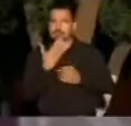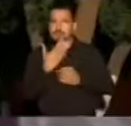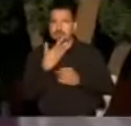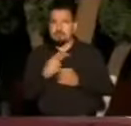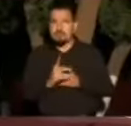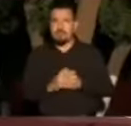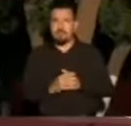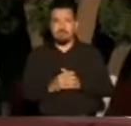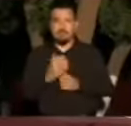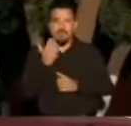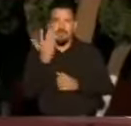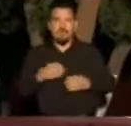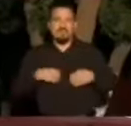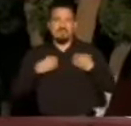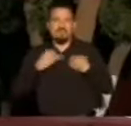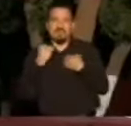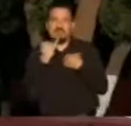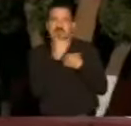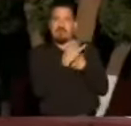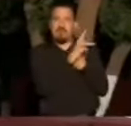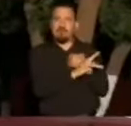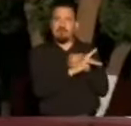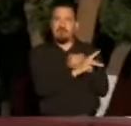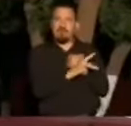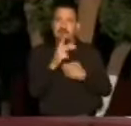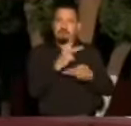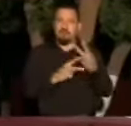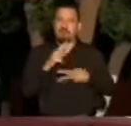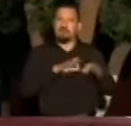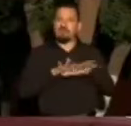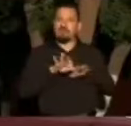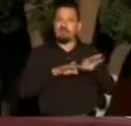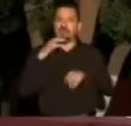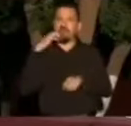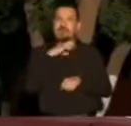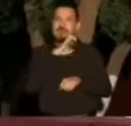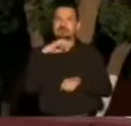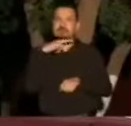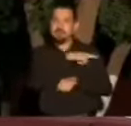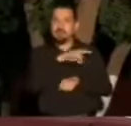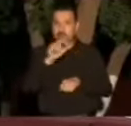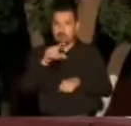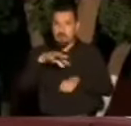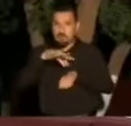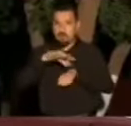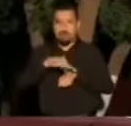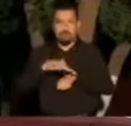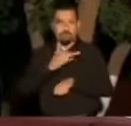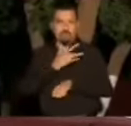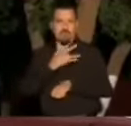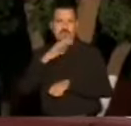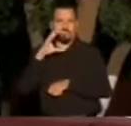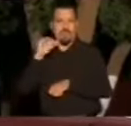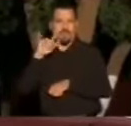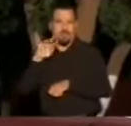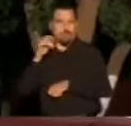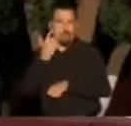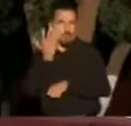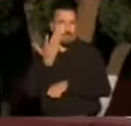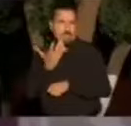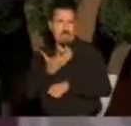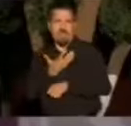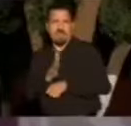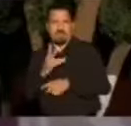y no quiere venir a trabajar a Echojoa. Un cardiólogo no va a querer venir a trabajar a